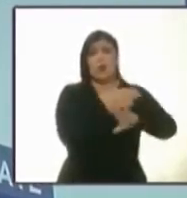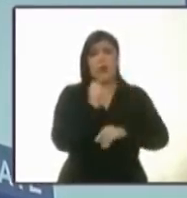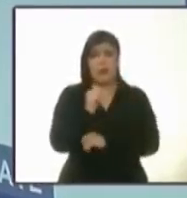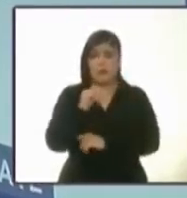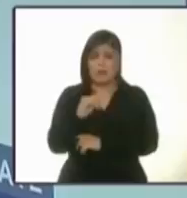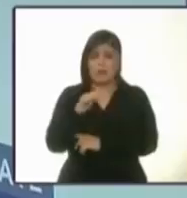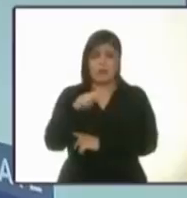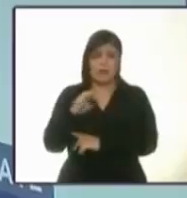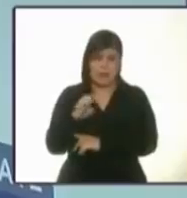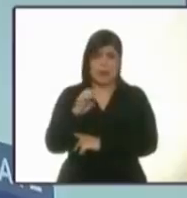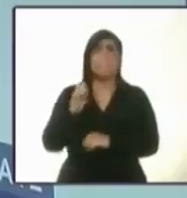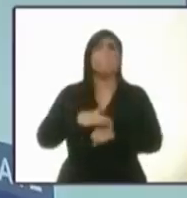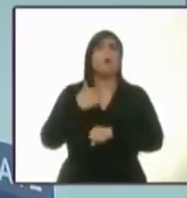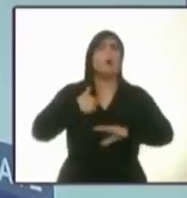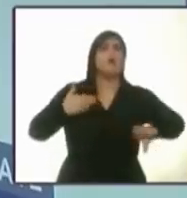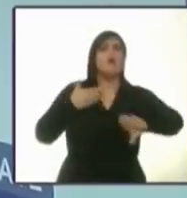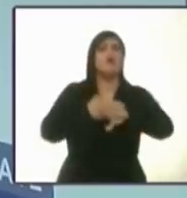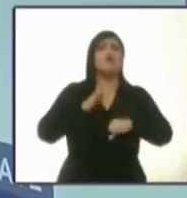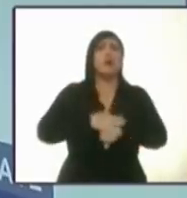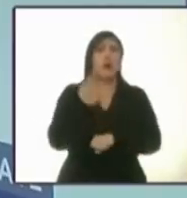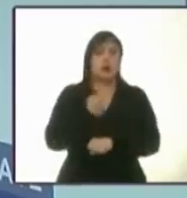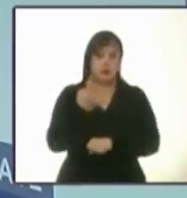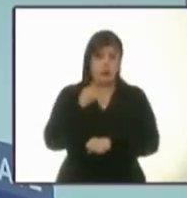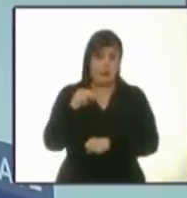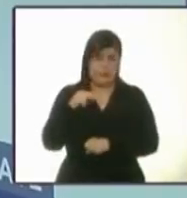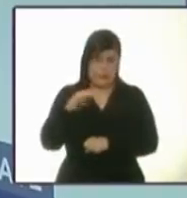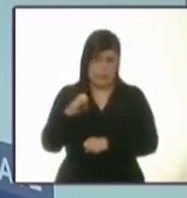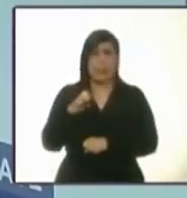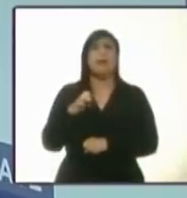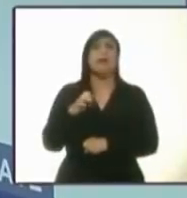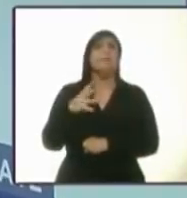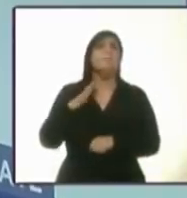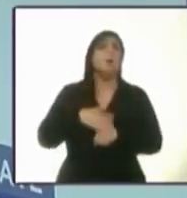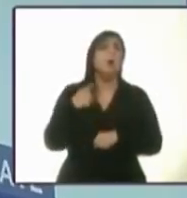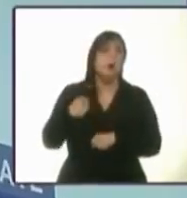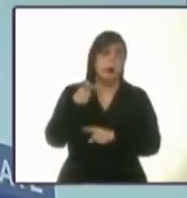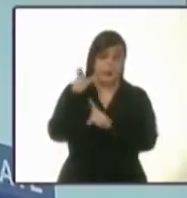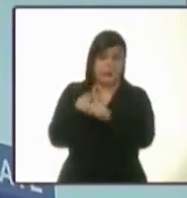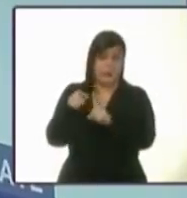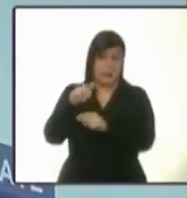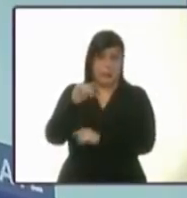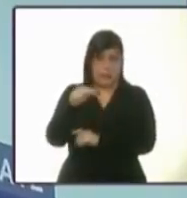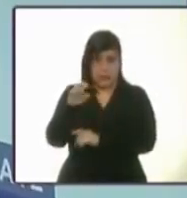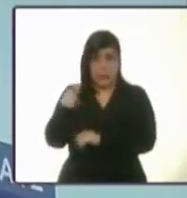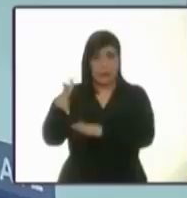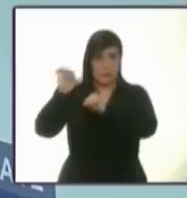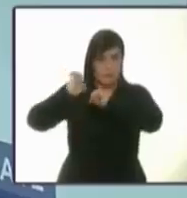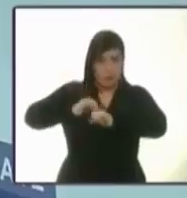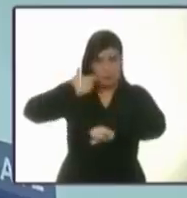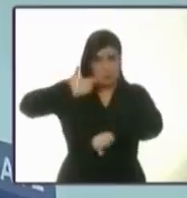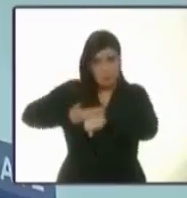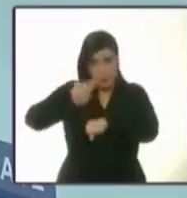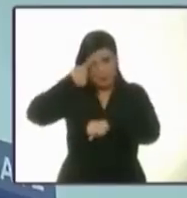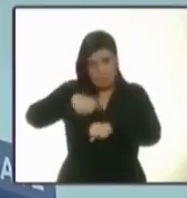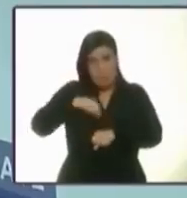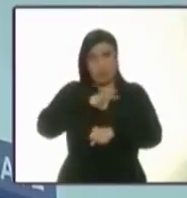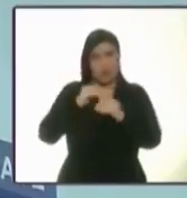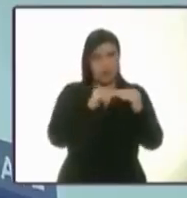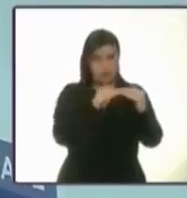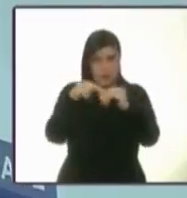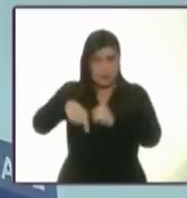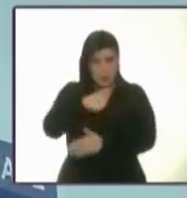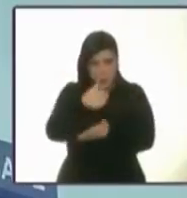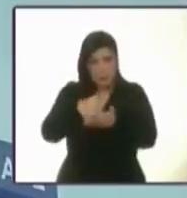INE y lo hice porque el INE como garante de la democracia en México ha sido